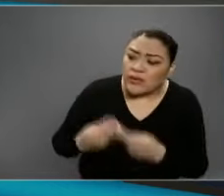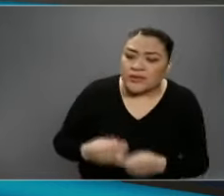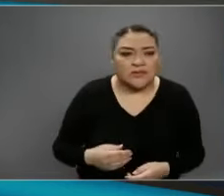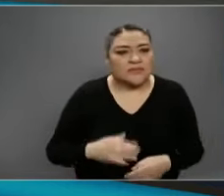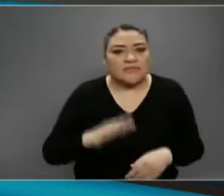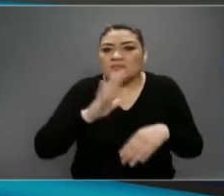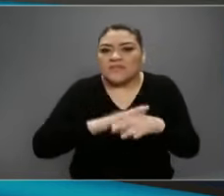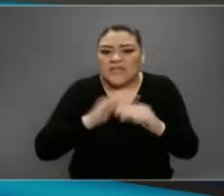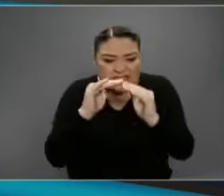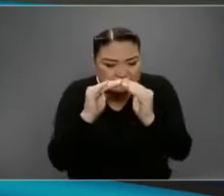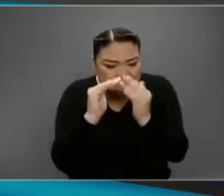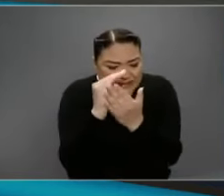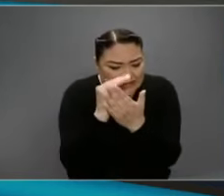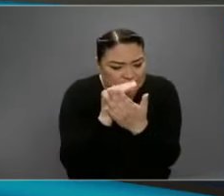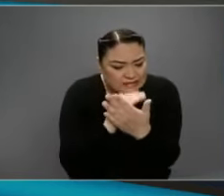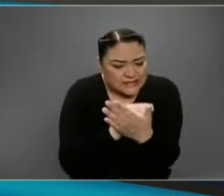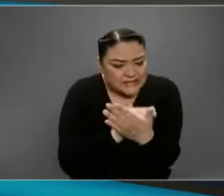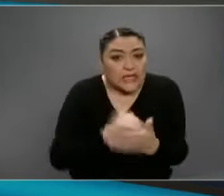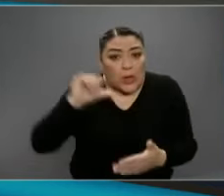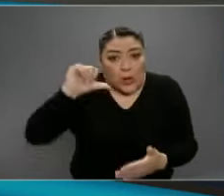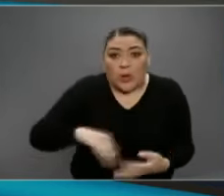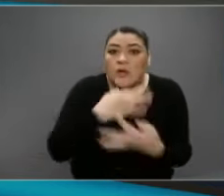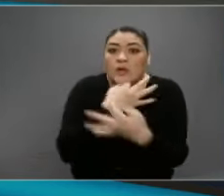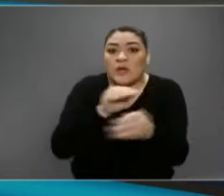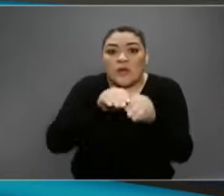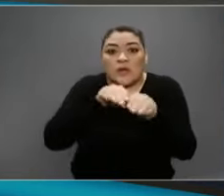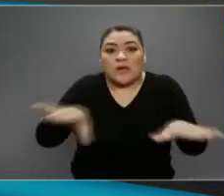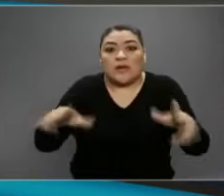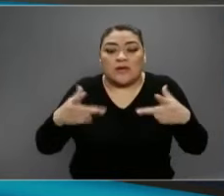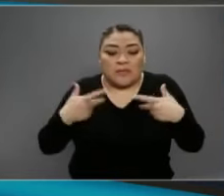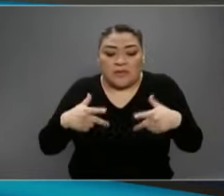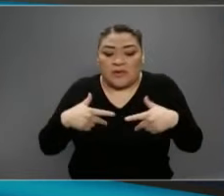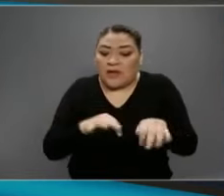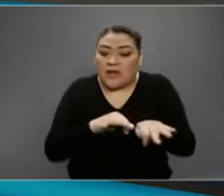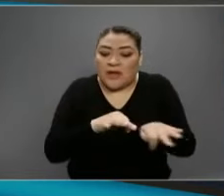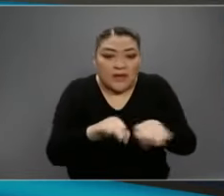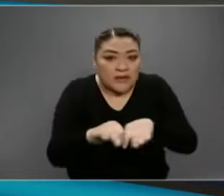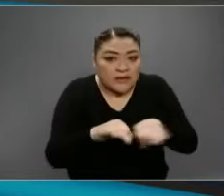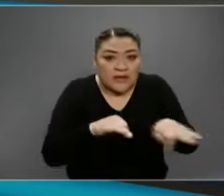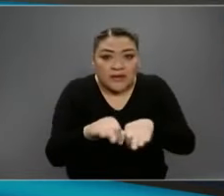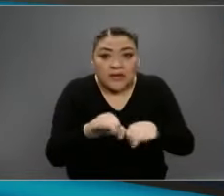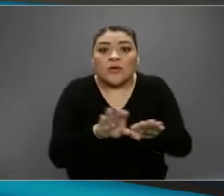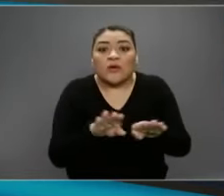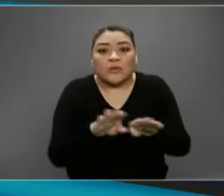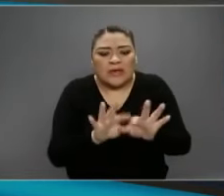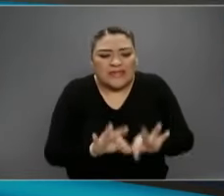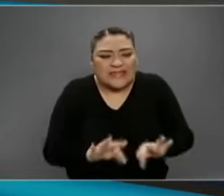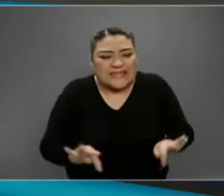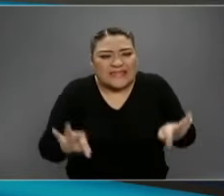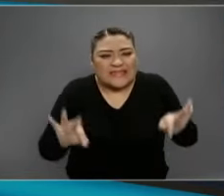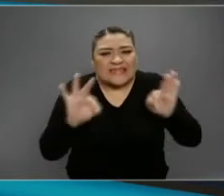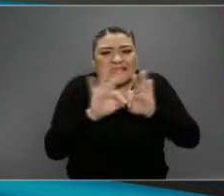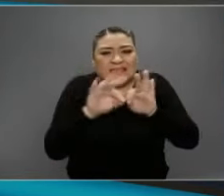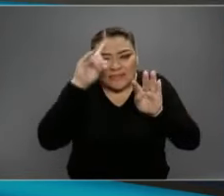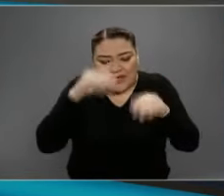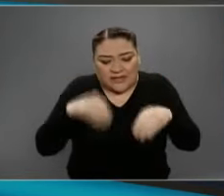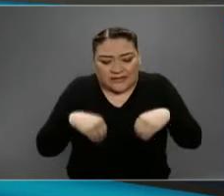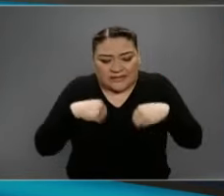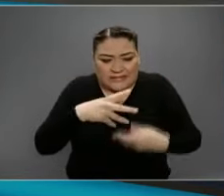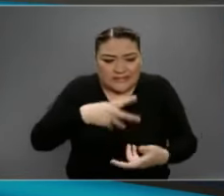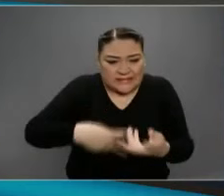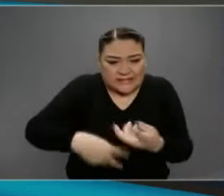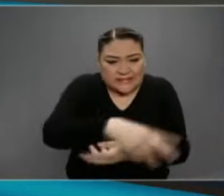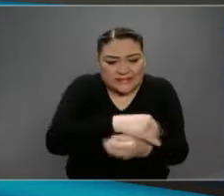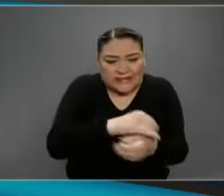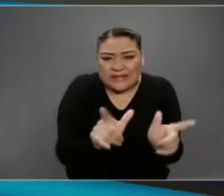llegar a lo esencial, a lo que se planteó hoy. Que solamente se trabajen los aspectos esenciales para que la vida